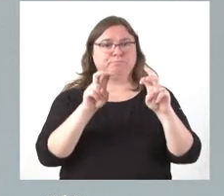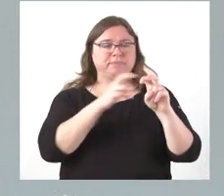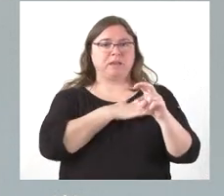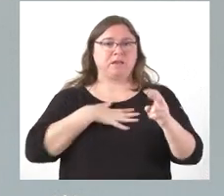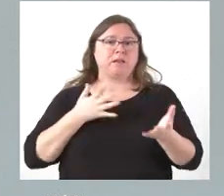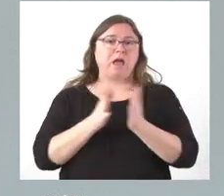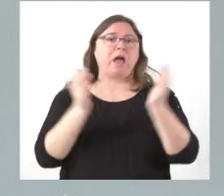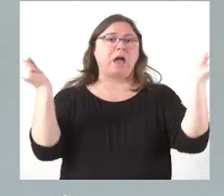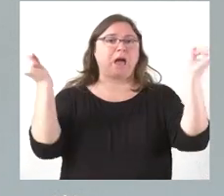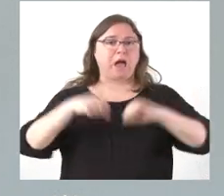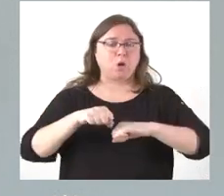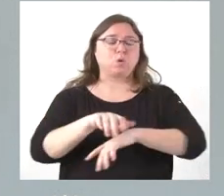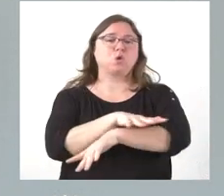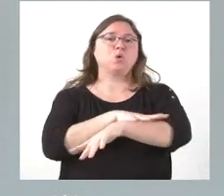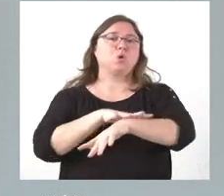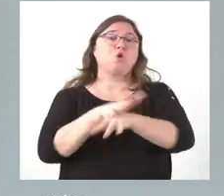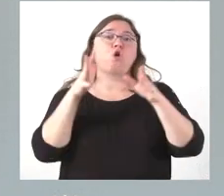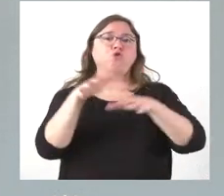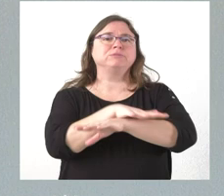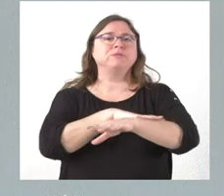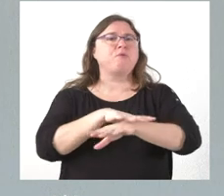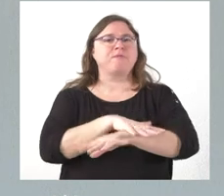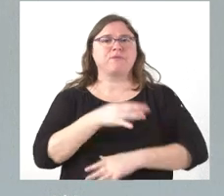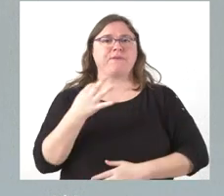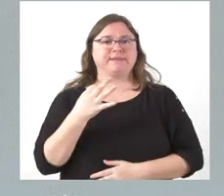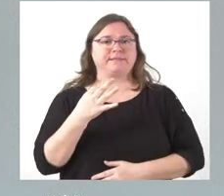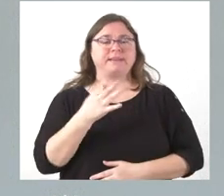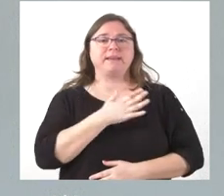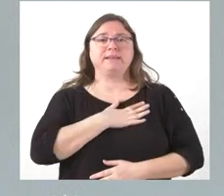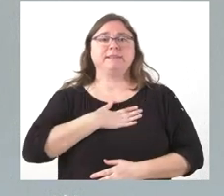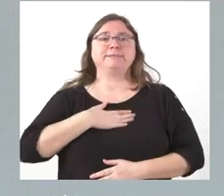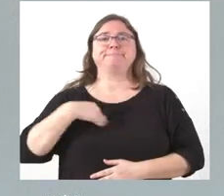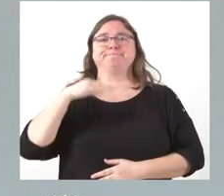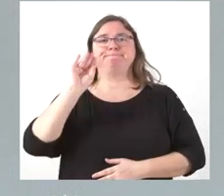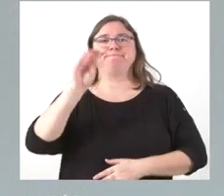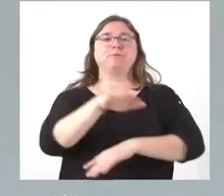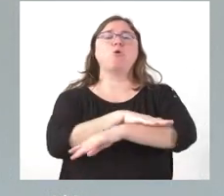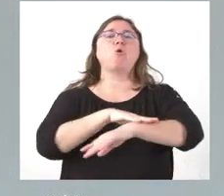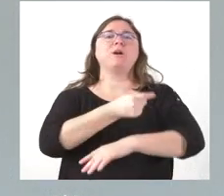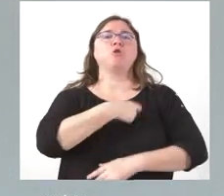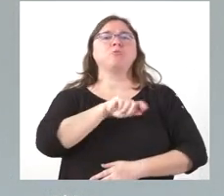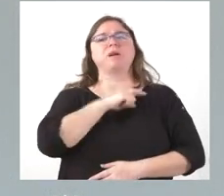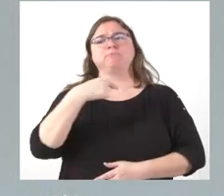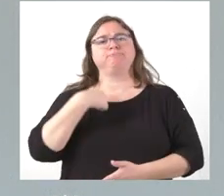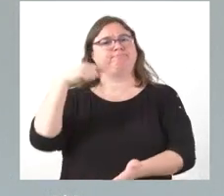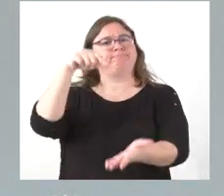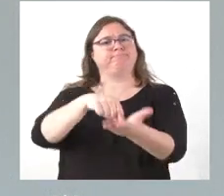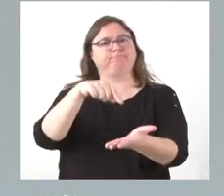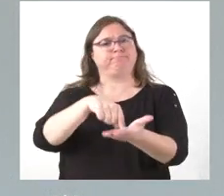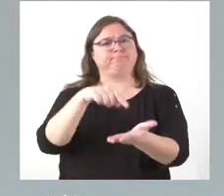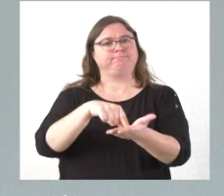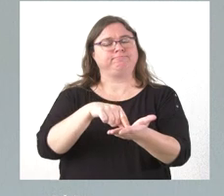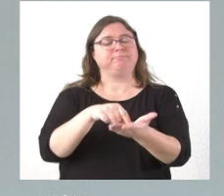acordado hoy también en el Consejo de Gobierno, que es dirigirnos al Gobierno de España exigiendo cantidades